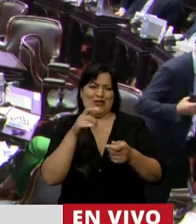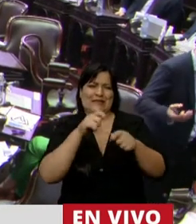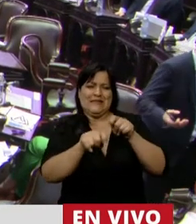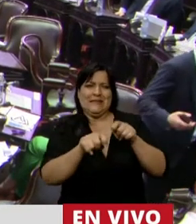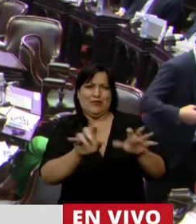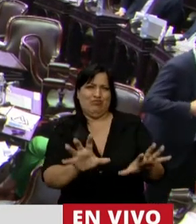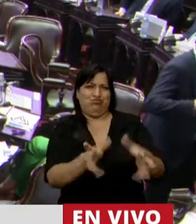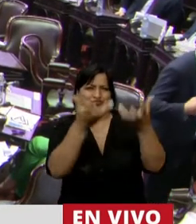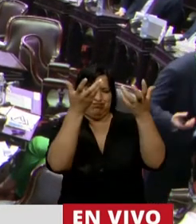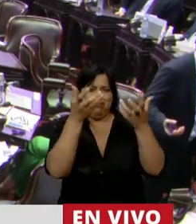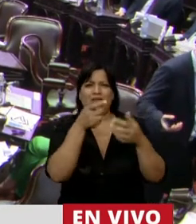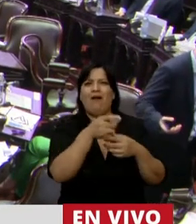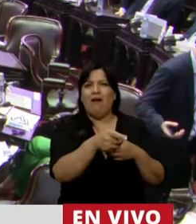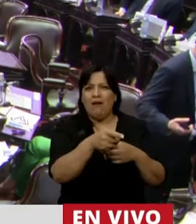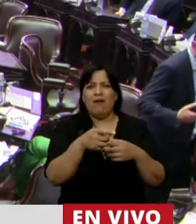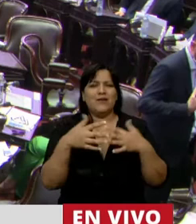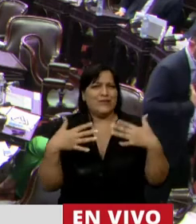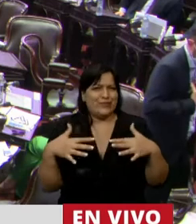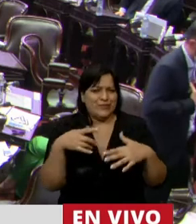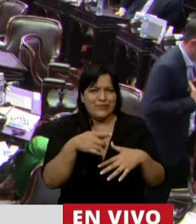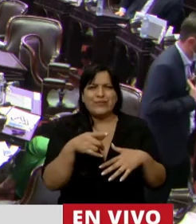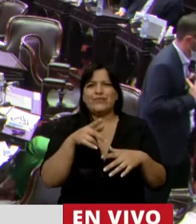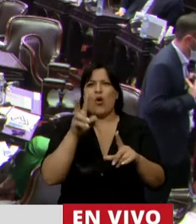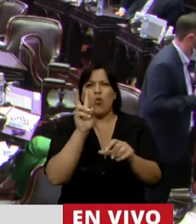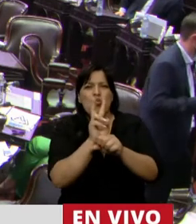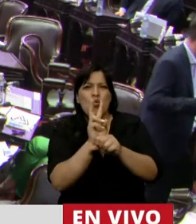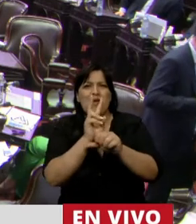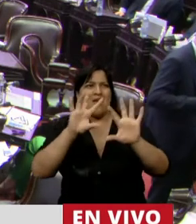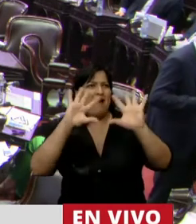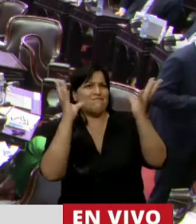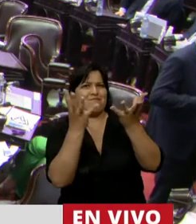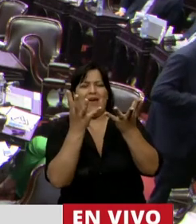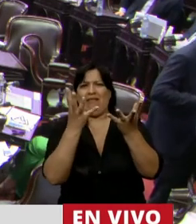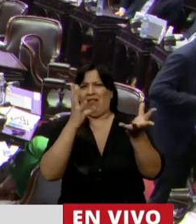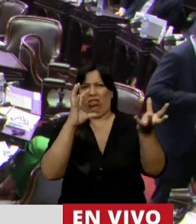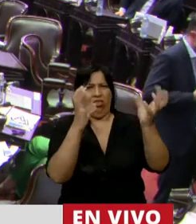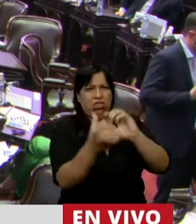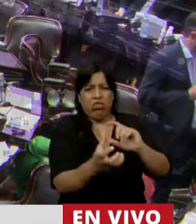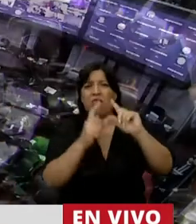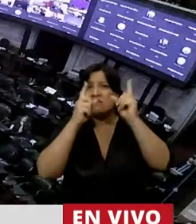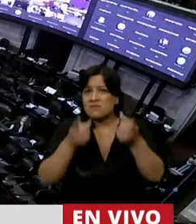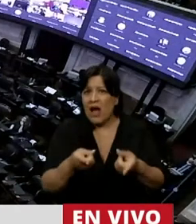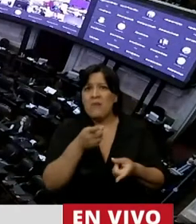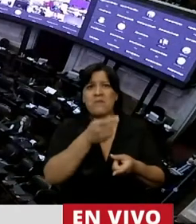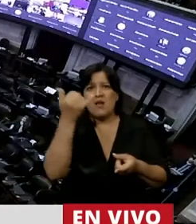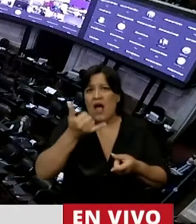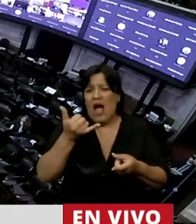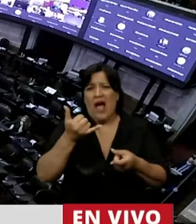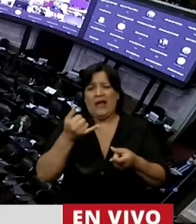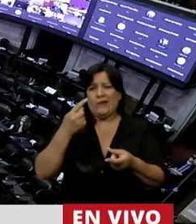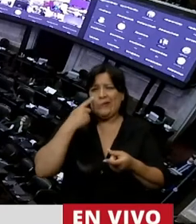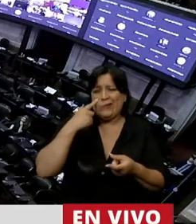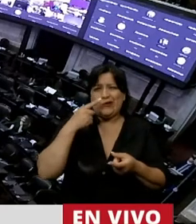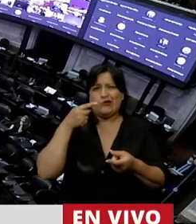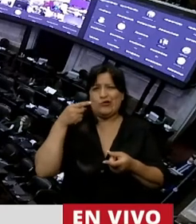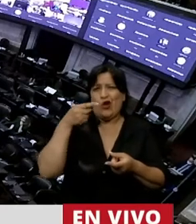evidenciando no solo la negligencia en el cuidado del ambiente, sino también poniendo de manifiesto acciones que atentan contra